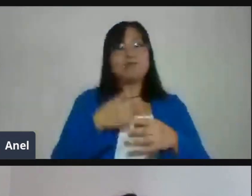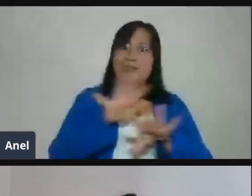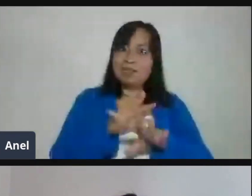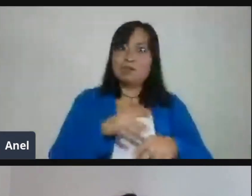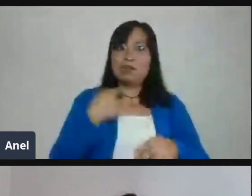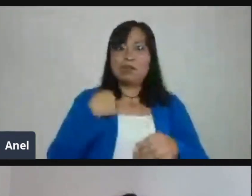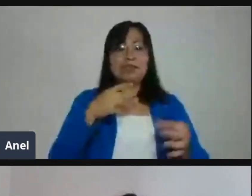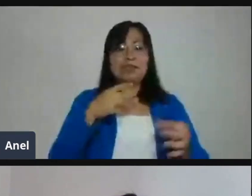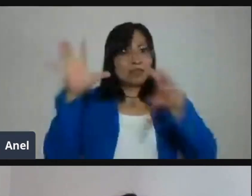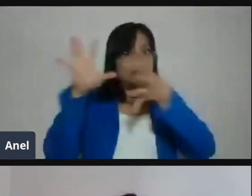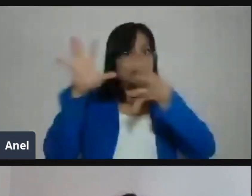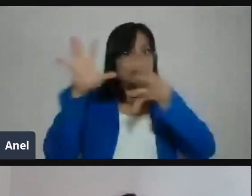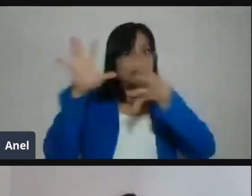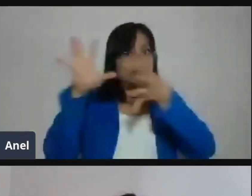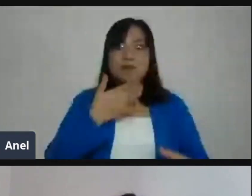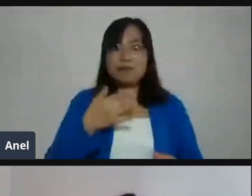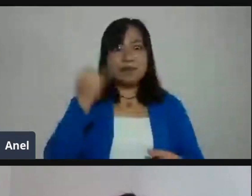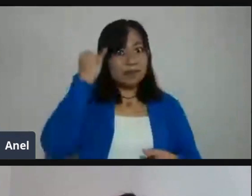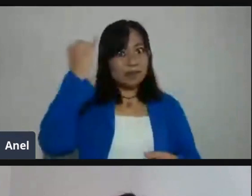diferente, ahí es donde nos perdemos.